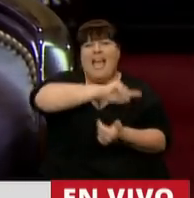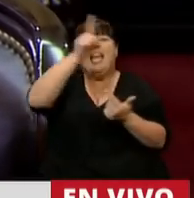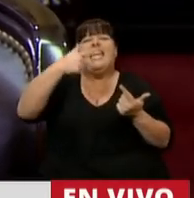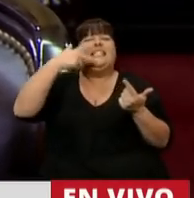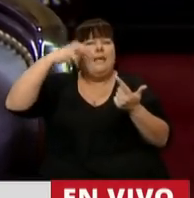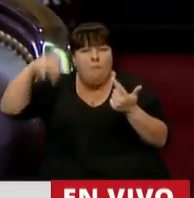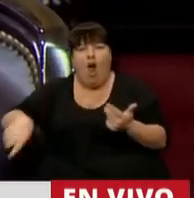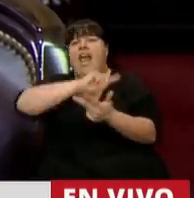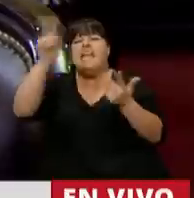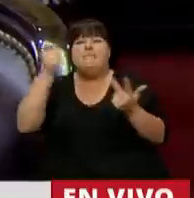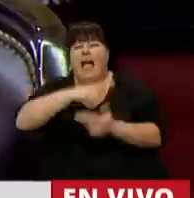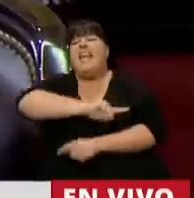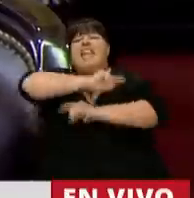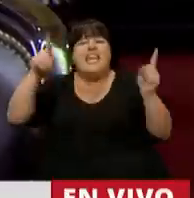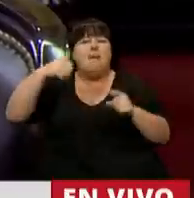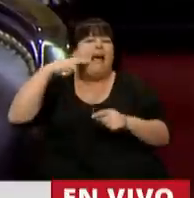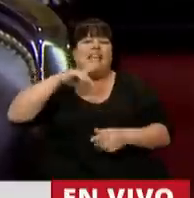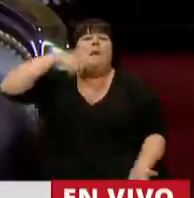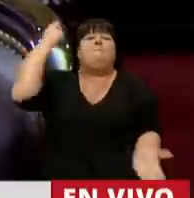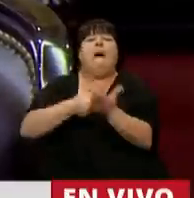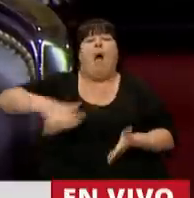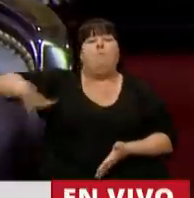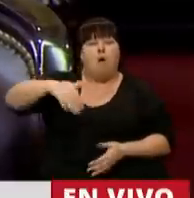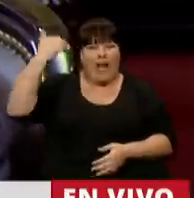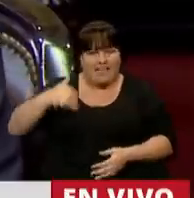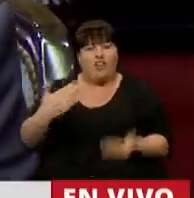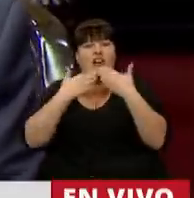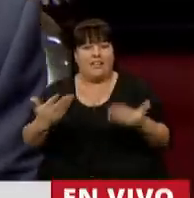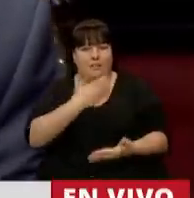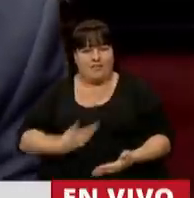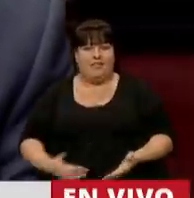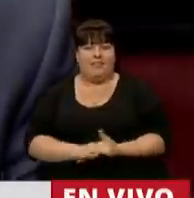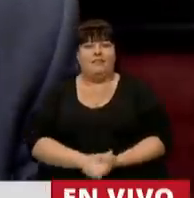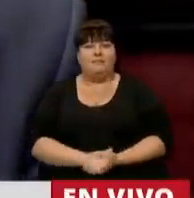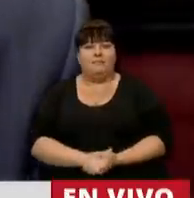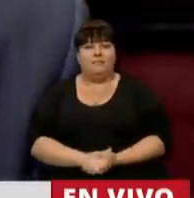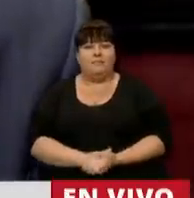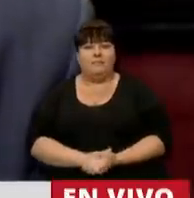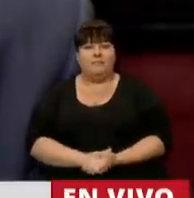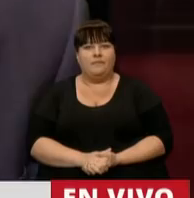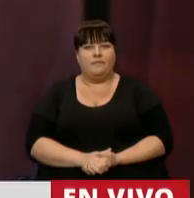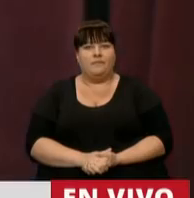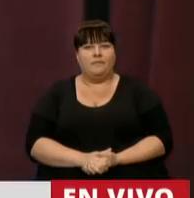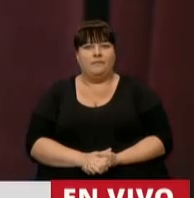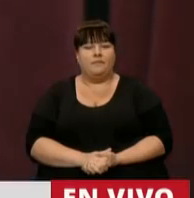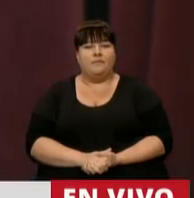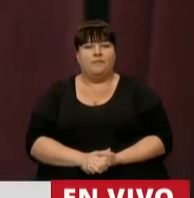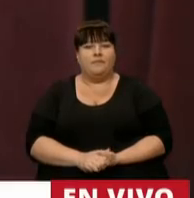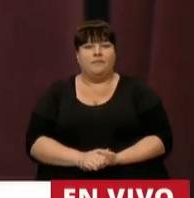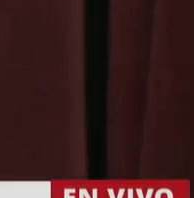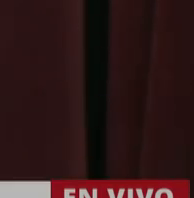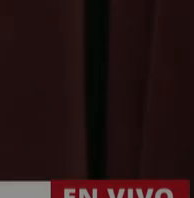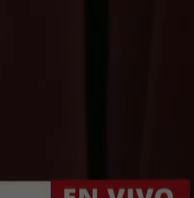Simón, ni Macri, ni Manieto. La va a tener que pagar el pueblo argentino. Gracias, Presidente. Gracias, Diputado